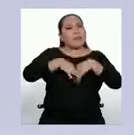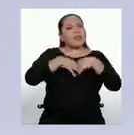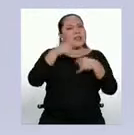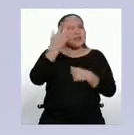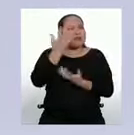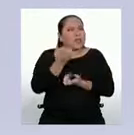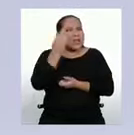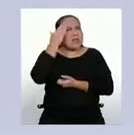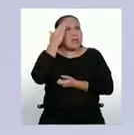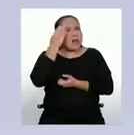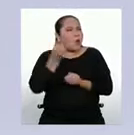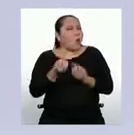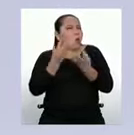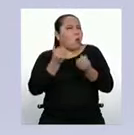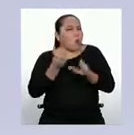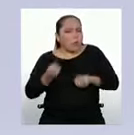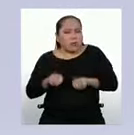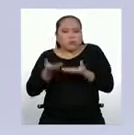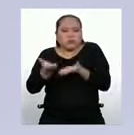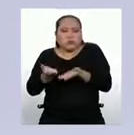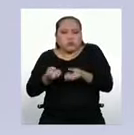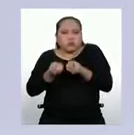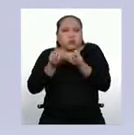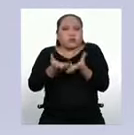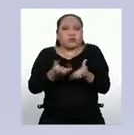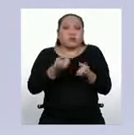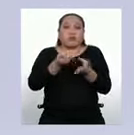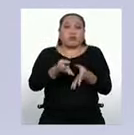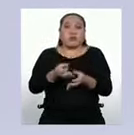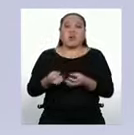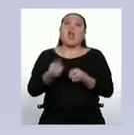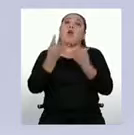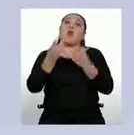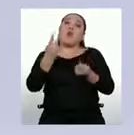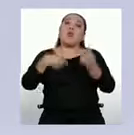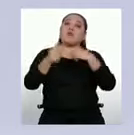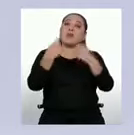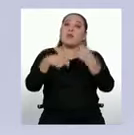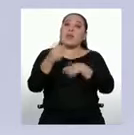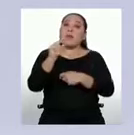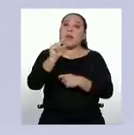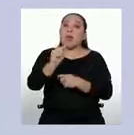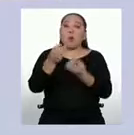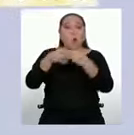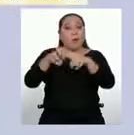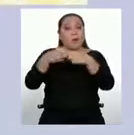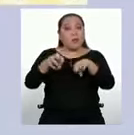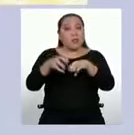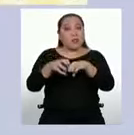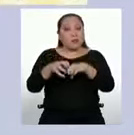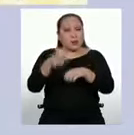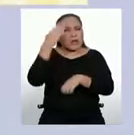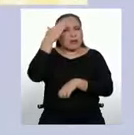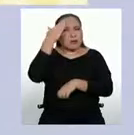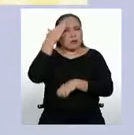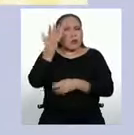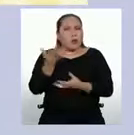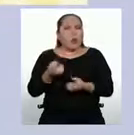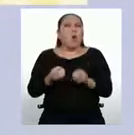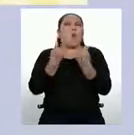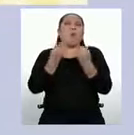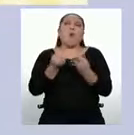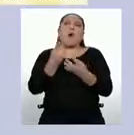abastecimiento de suficientes unidades y la venta de la siguiente semana, necesitaría saber cuántas unidades se están